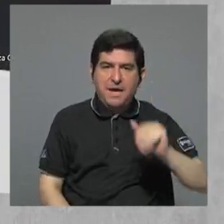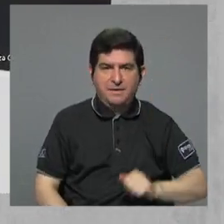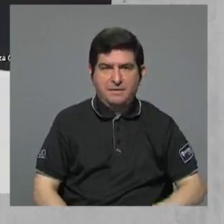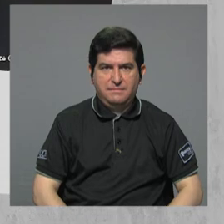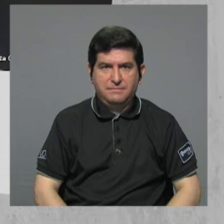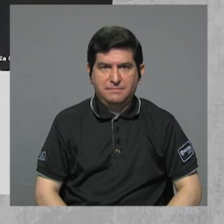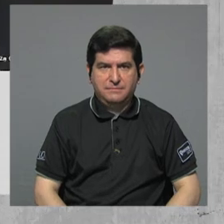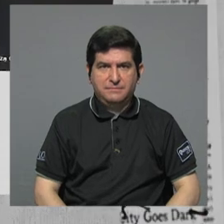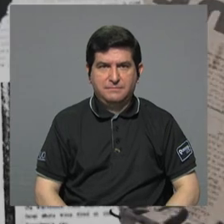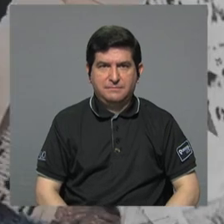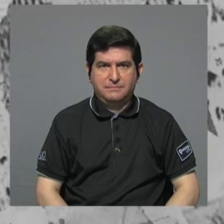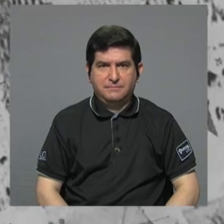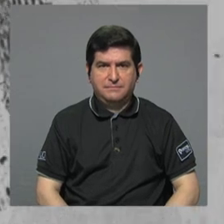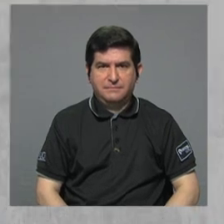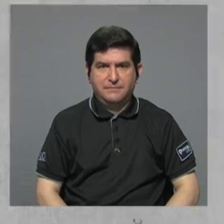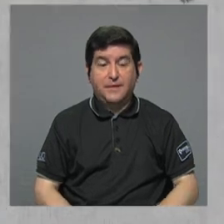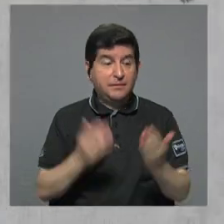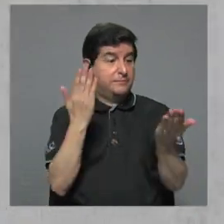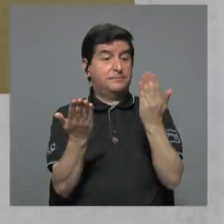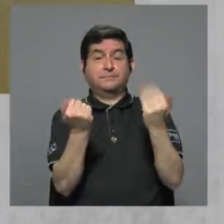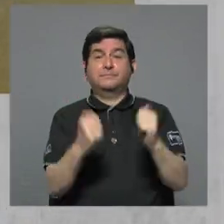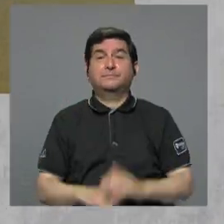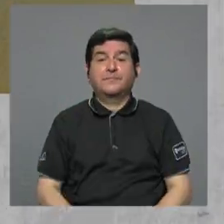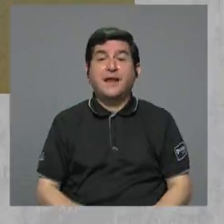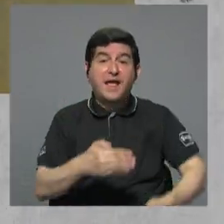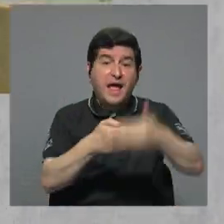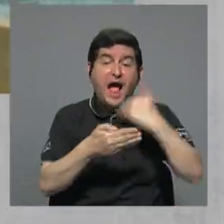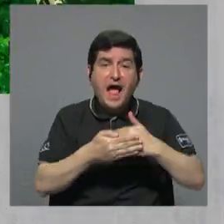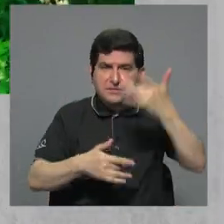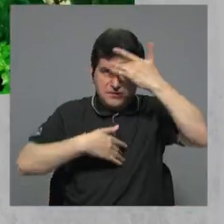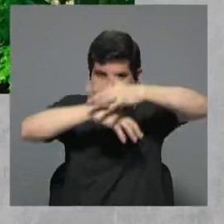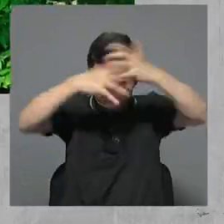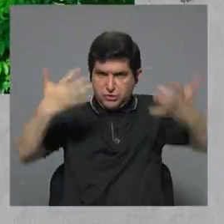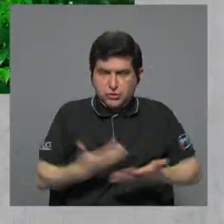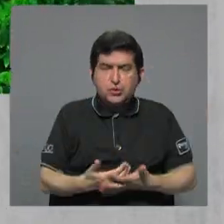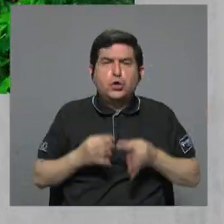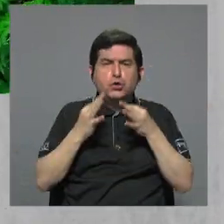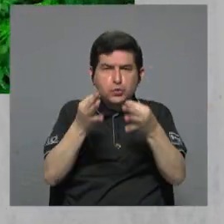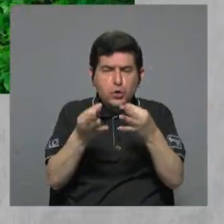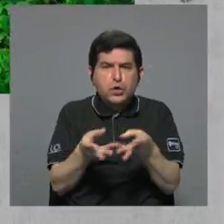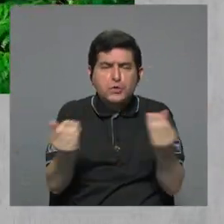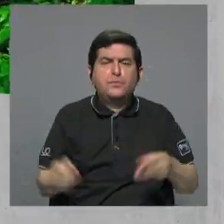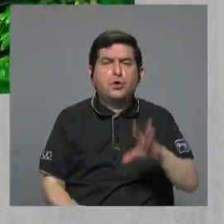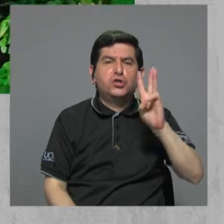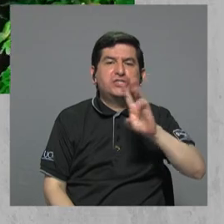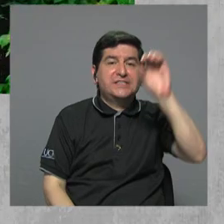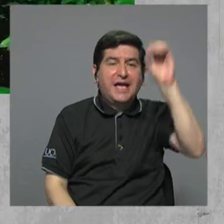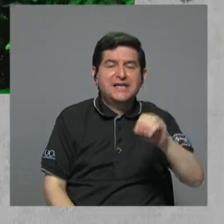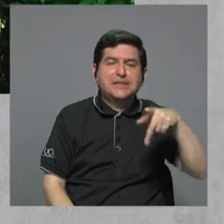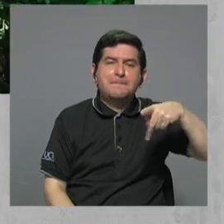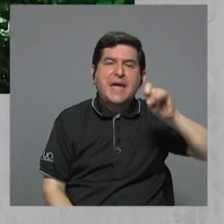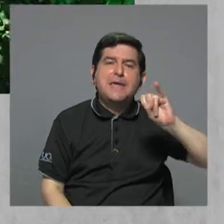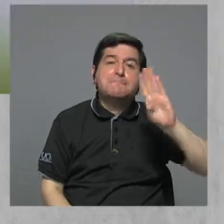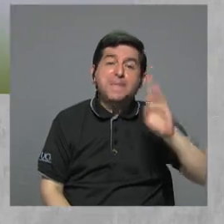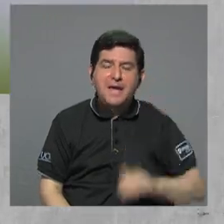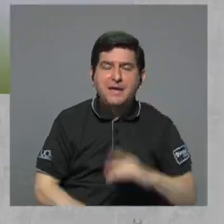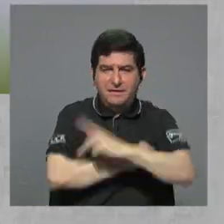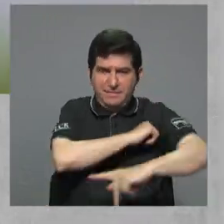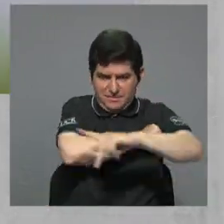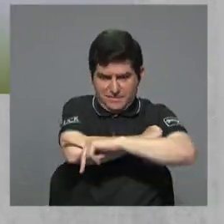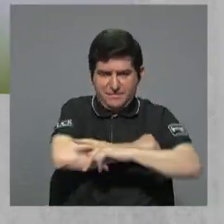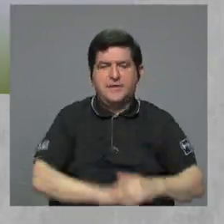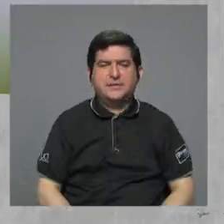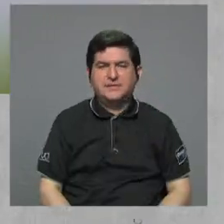Bruto. En comparación, antes de la pandemia, el turismo generaba 6% del Producto Interno Bruto del país.